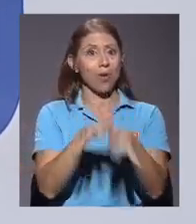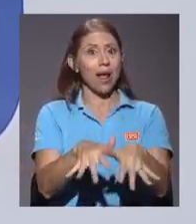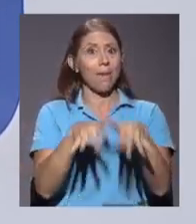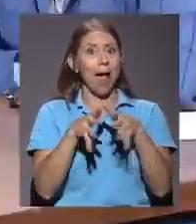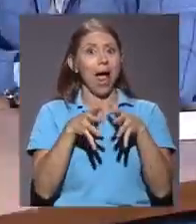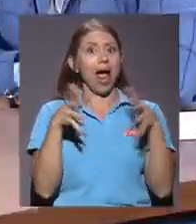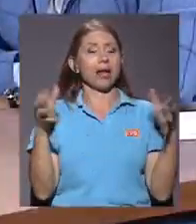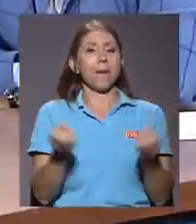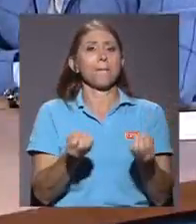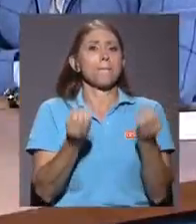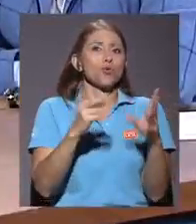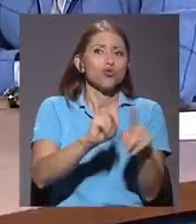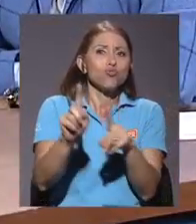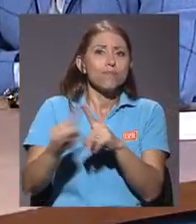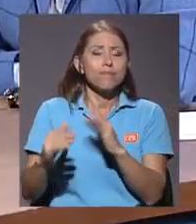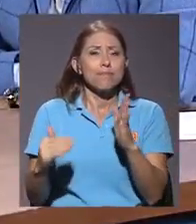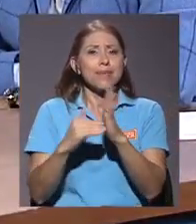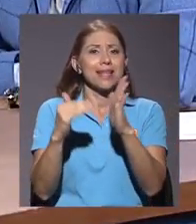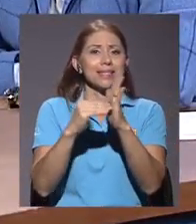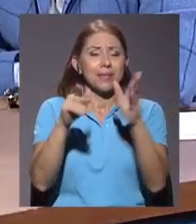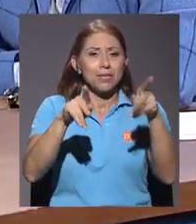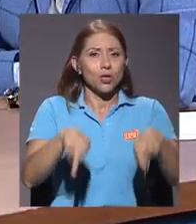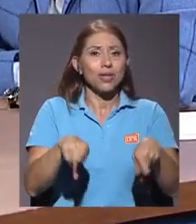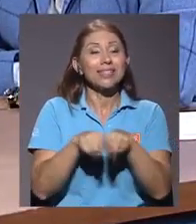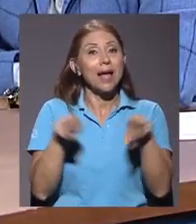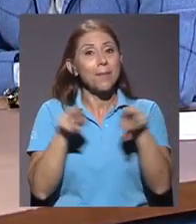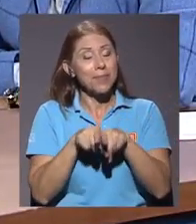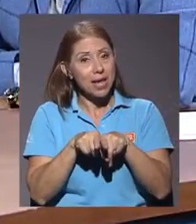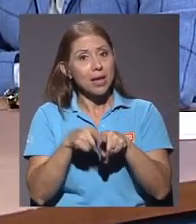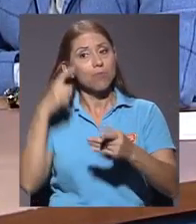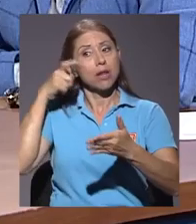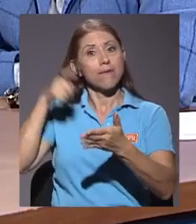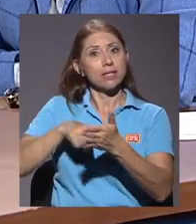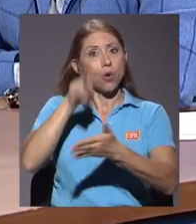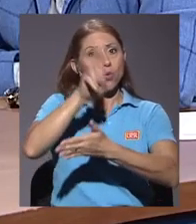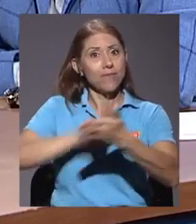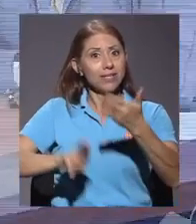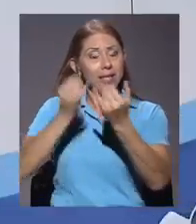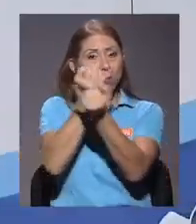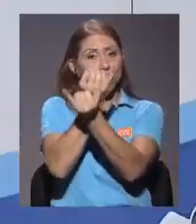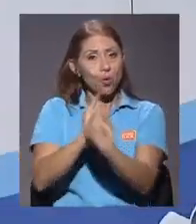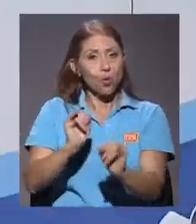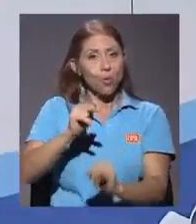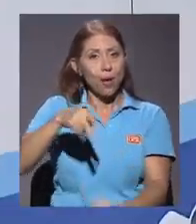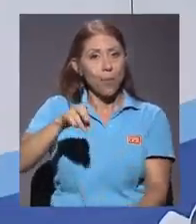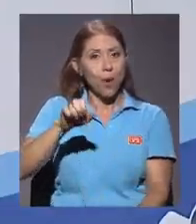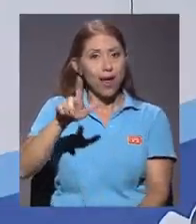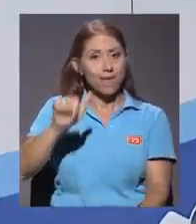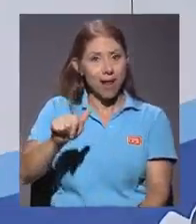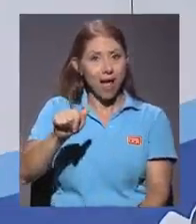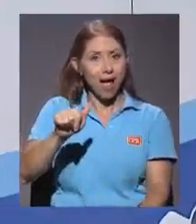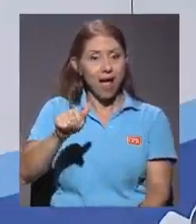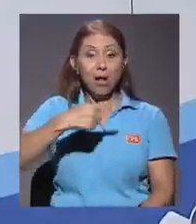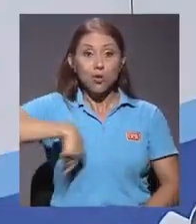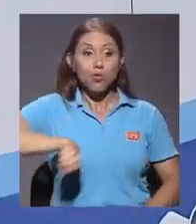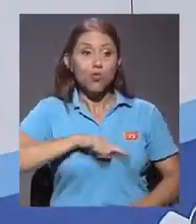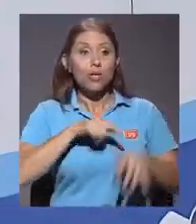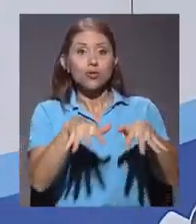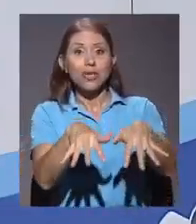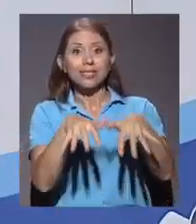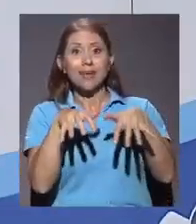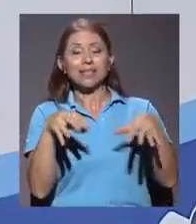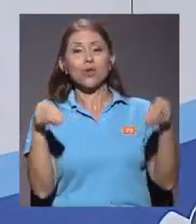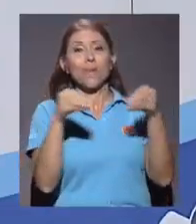de personas, igual la Benvenida Universidad Autónoma de Puebla, entre otros ejemplos que podríamos mencionar. Nuestro espacio más grande hasta